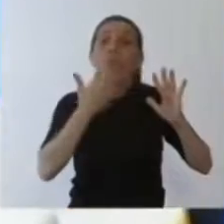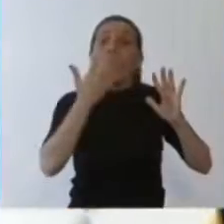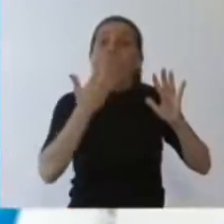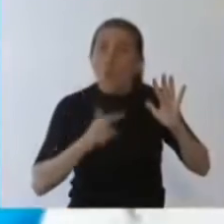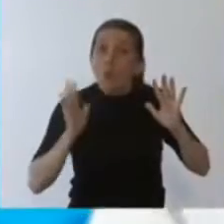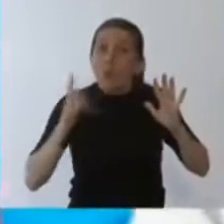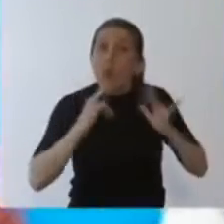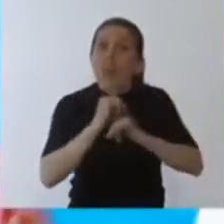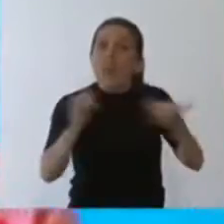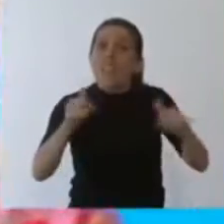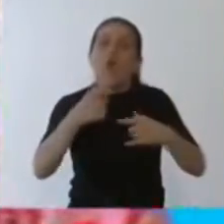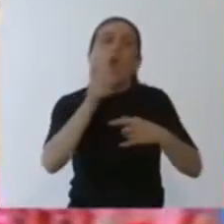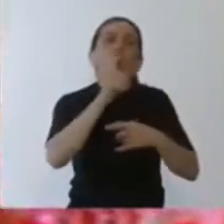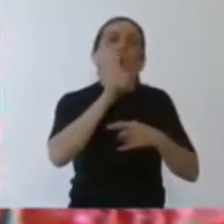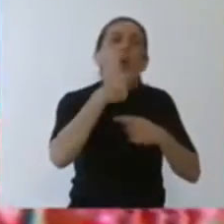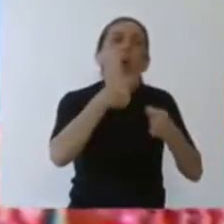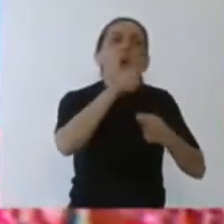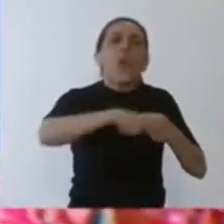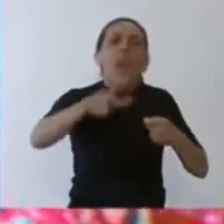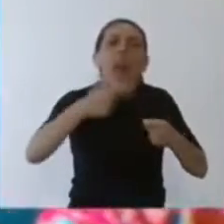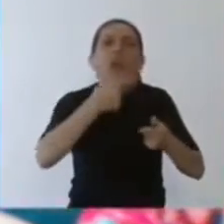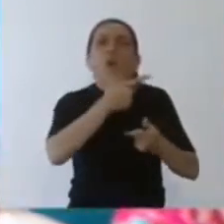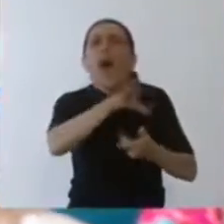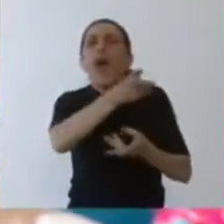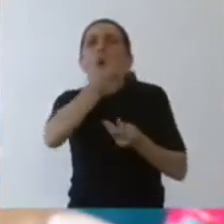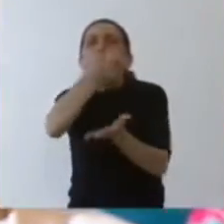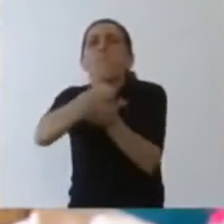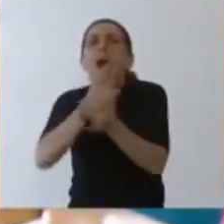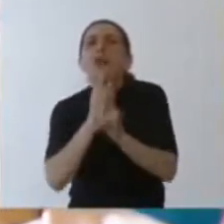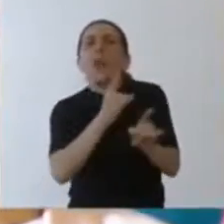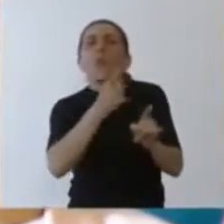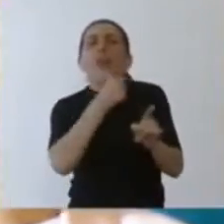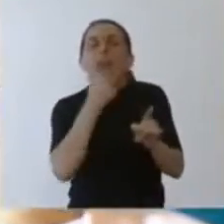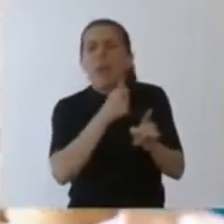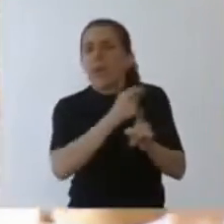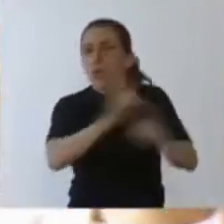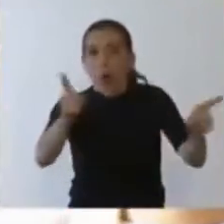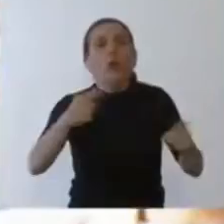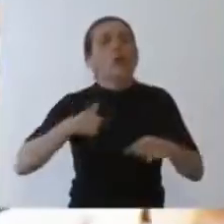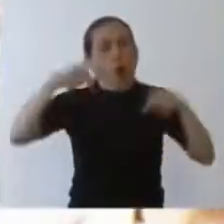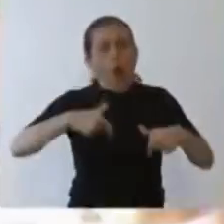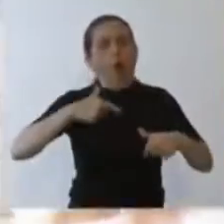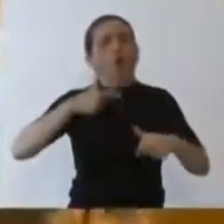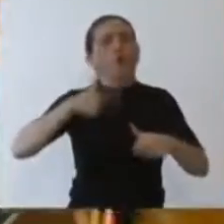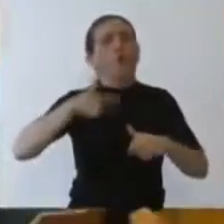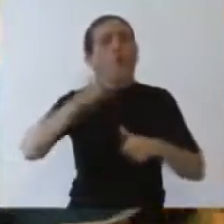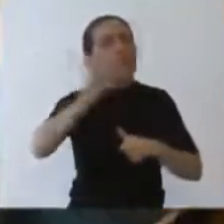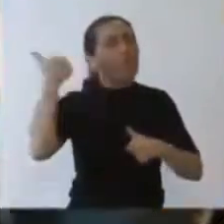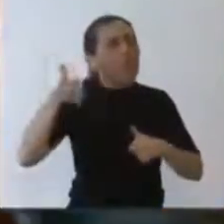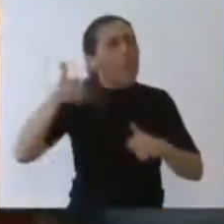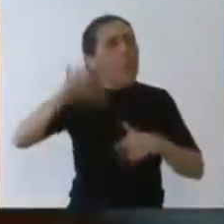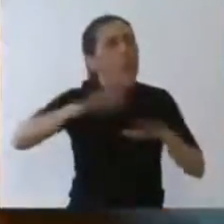Cuando les dije que los jubilados no iban a pagar más sus medicamentos, lo dije sabiendo que lo iba a hacer y hoy estoy cumpliendo. Y ustedes pueden confiar.